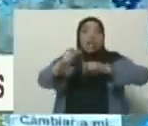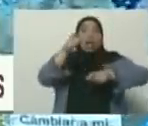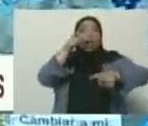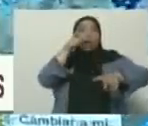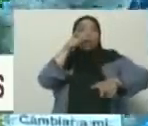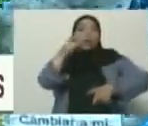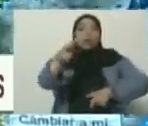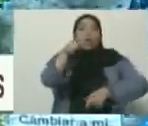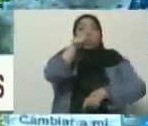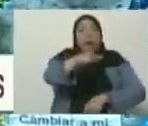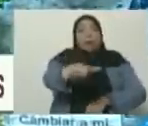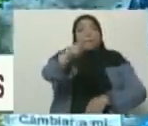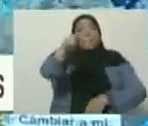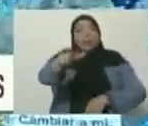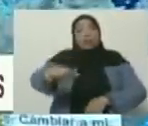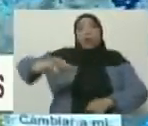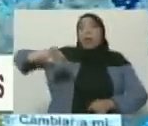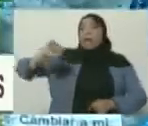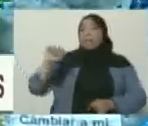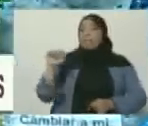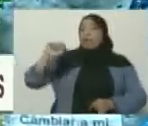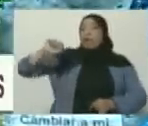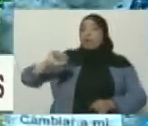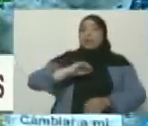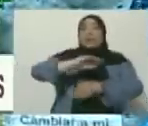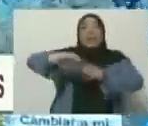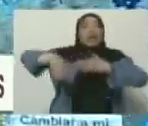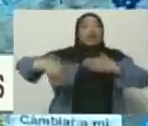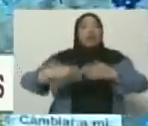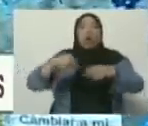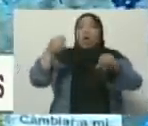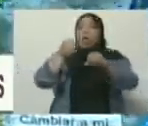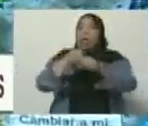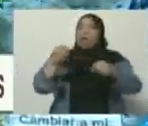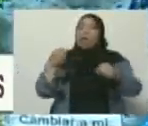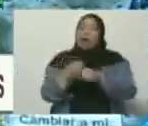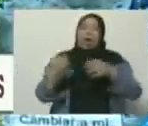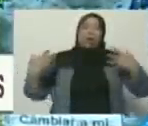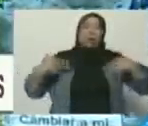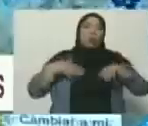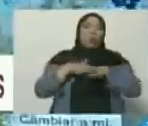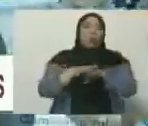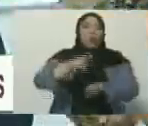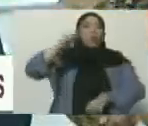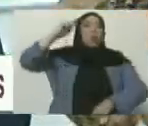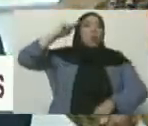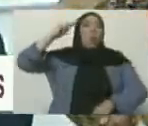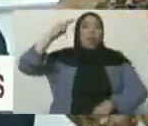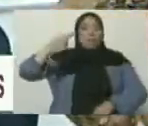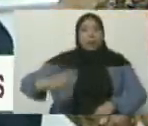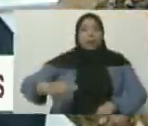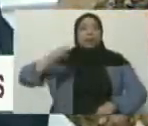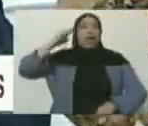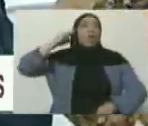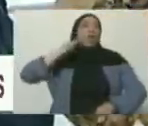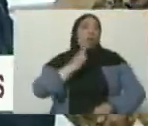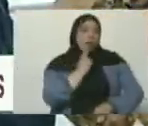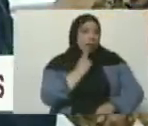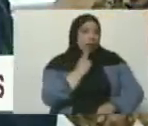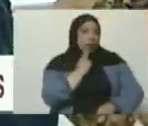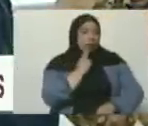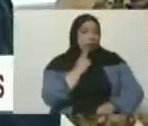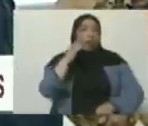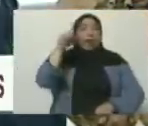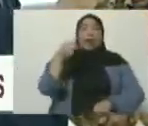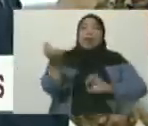seguridad ciudadana, policía, están todos nuestros cuerpos policiales trabajando de la mano con la Fuerza Armada y el Poder Popular como órgano de dirección